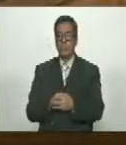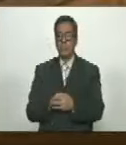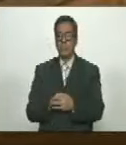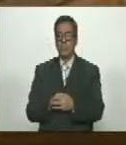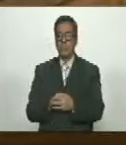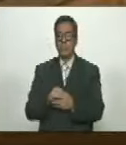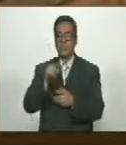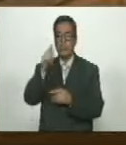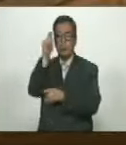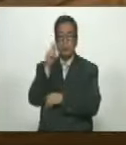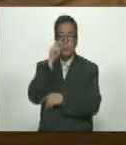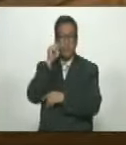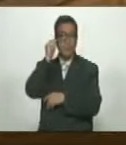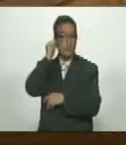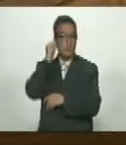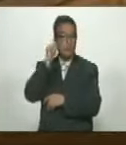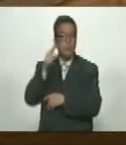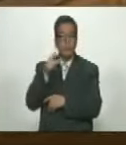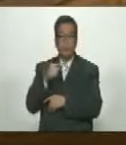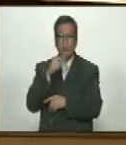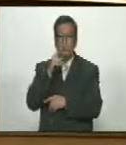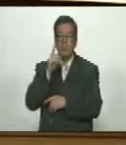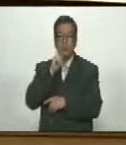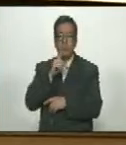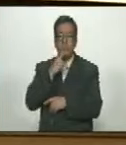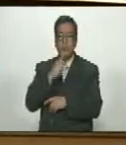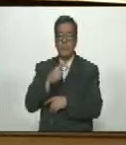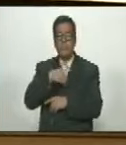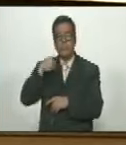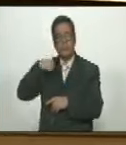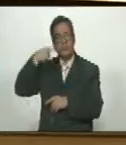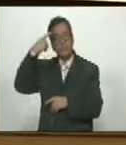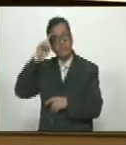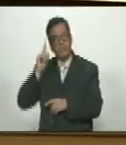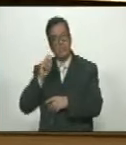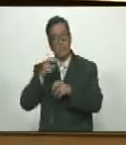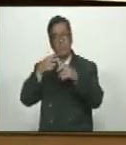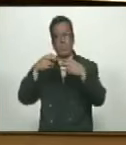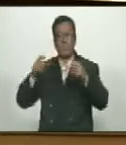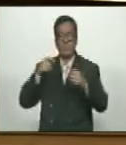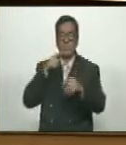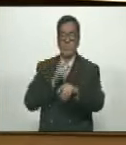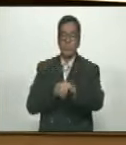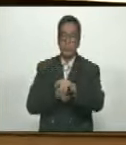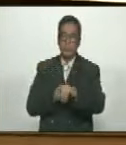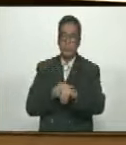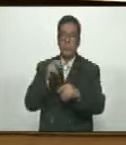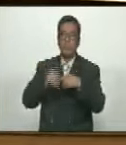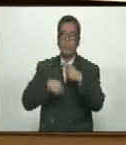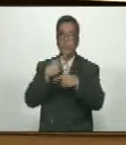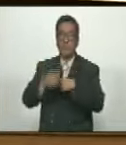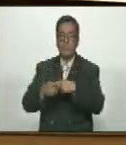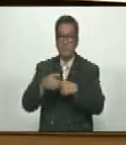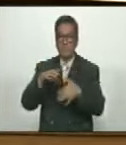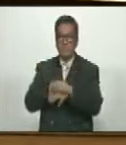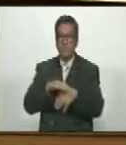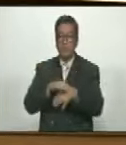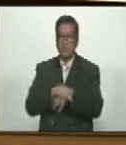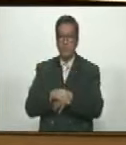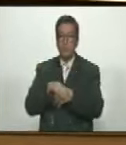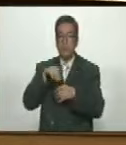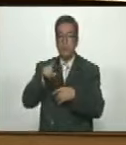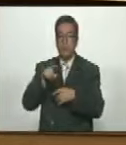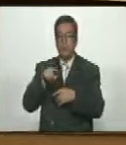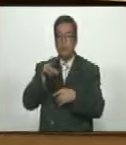miren queridas diputadas y queridos diputados no es por maldad pero quizás hayan algunos temas pendientes que tendríamos que abordarlos el próximo martes